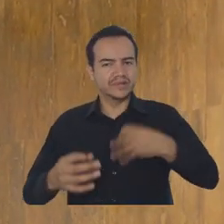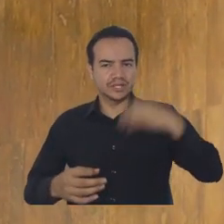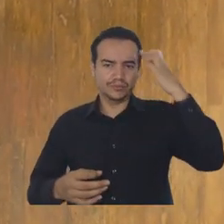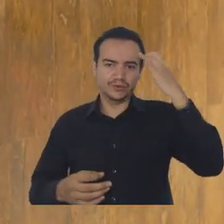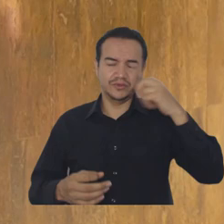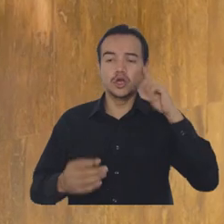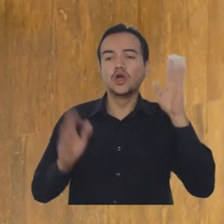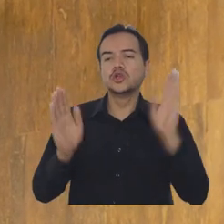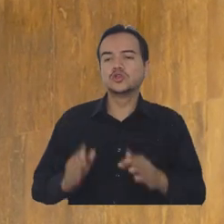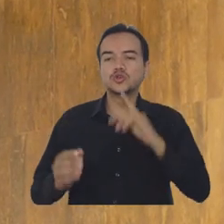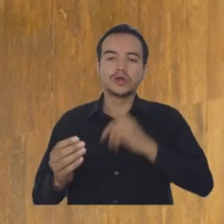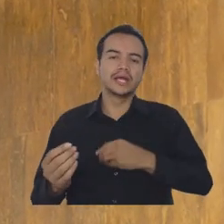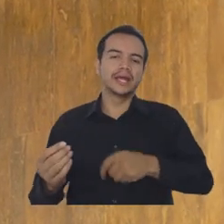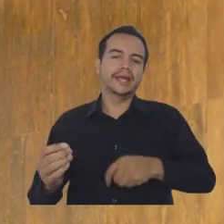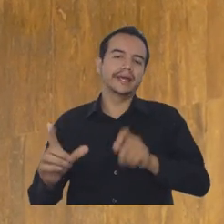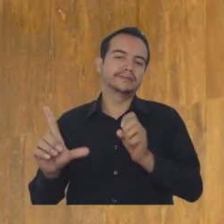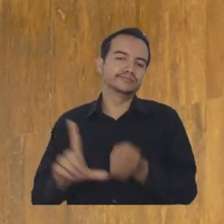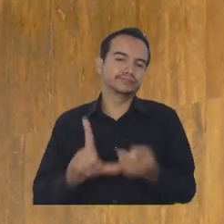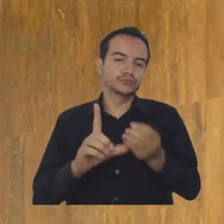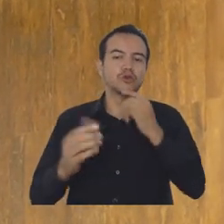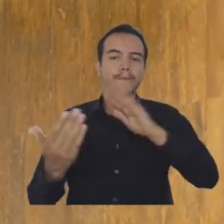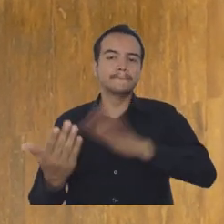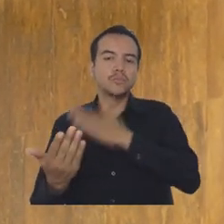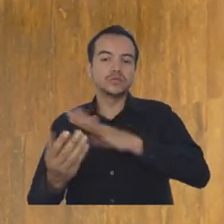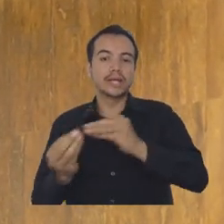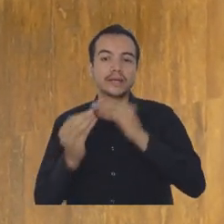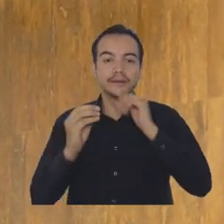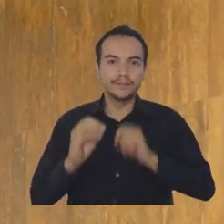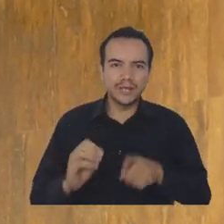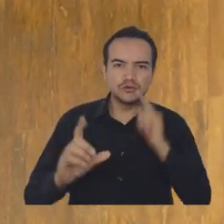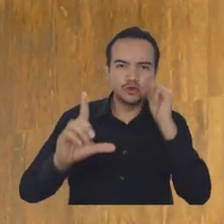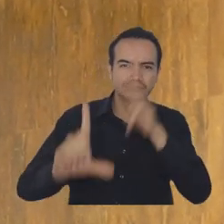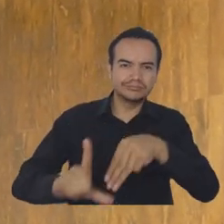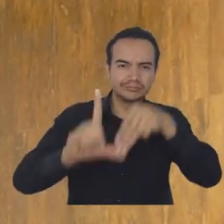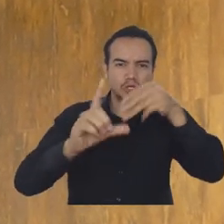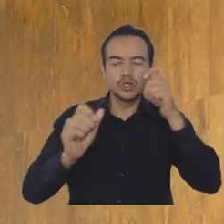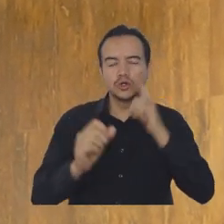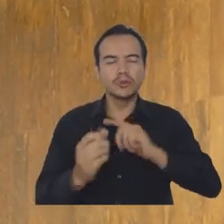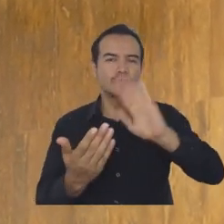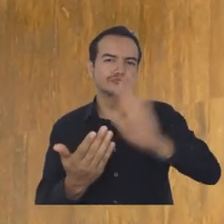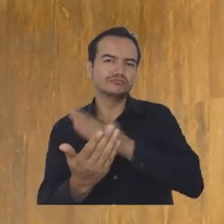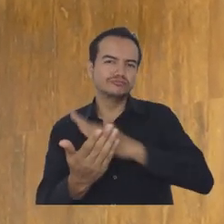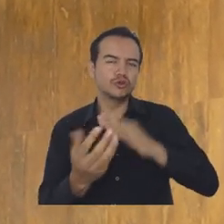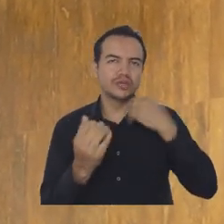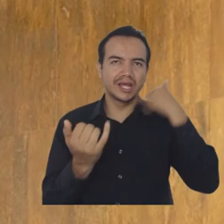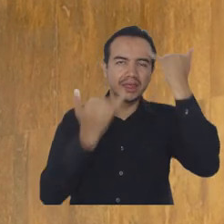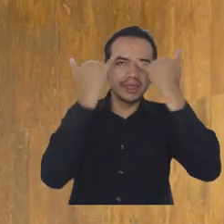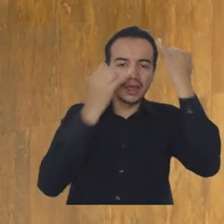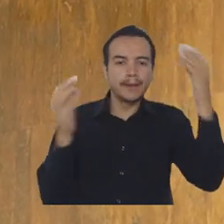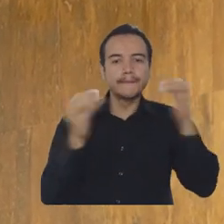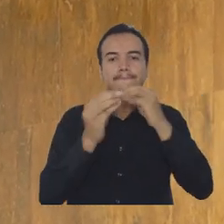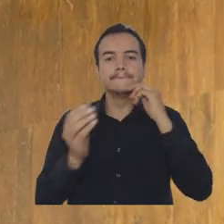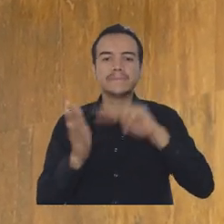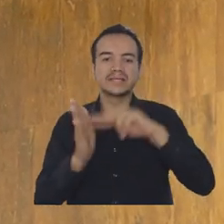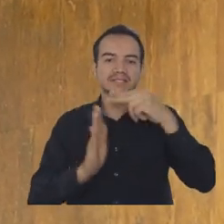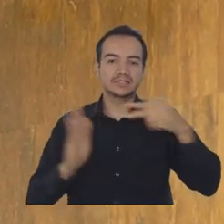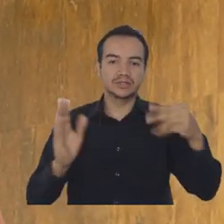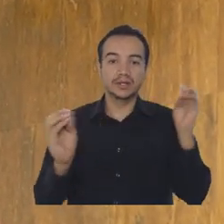musical y actualmente me encuentro en proceso de grado de una maestría en creación musical, nuevas tecnologías y artes tradicionales.